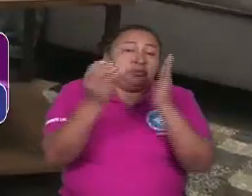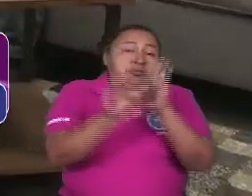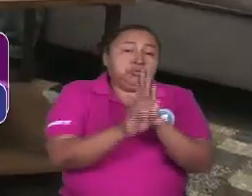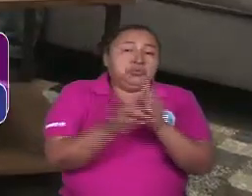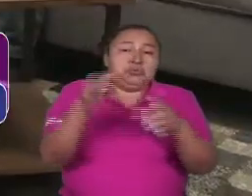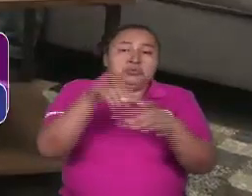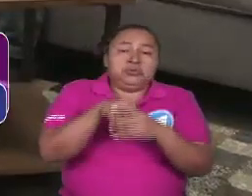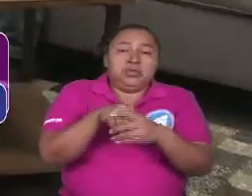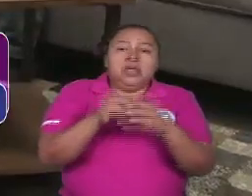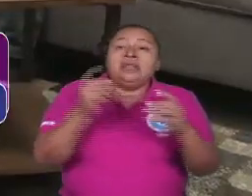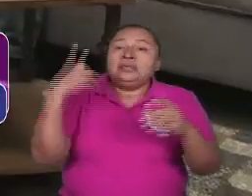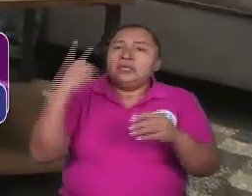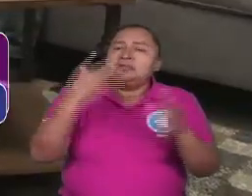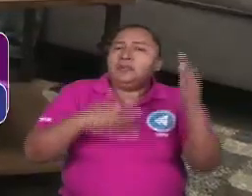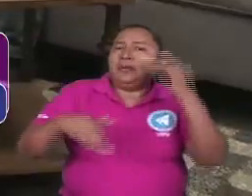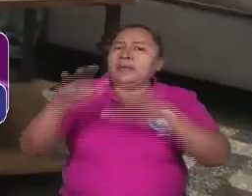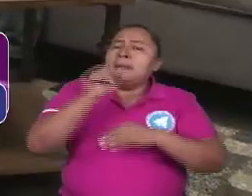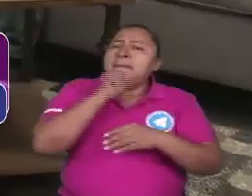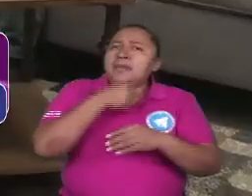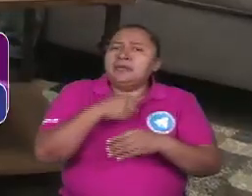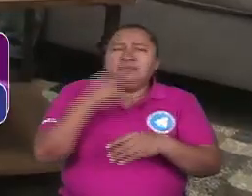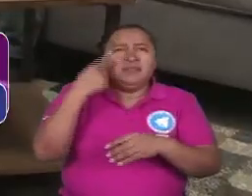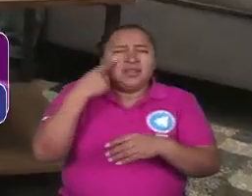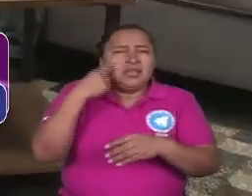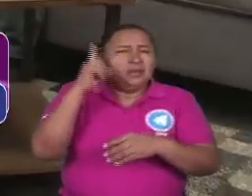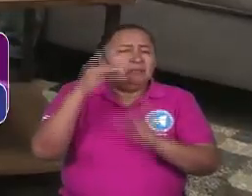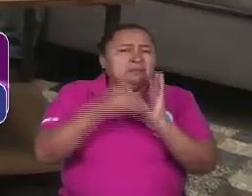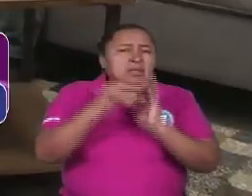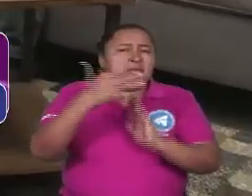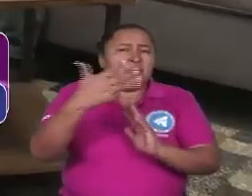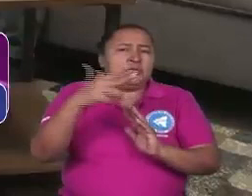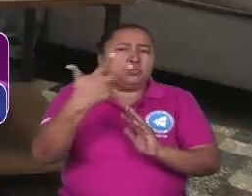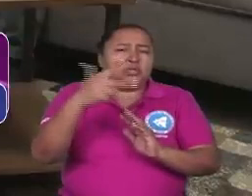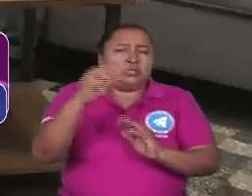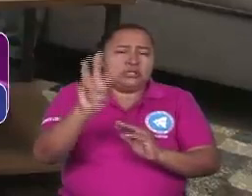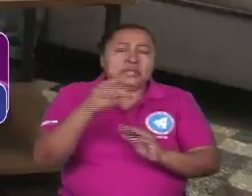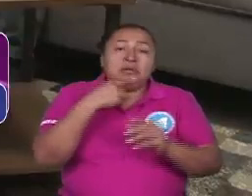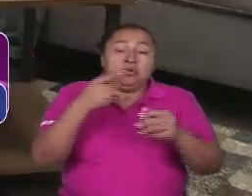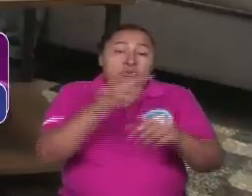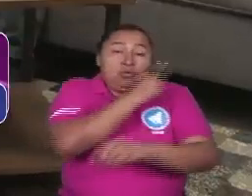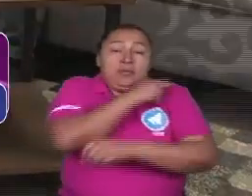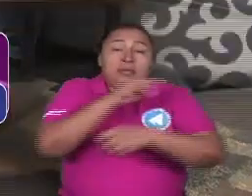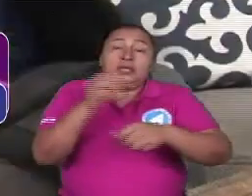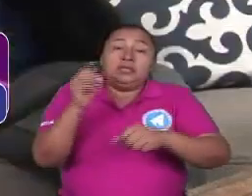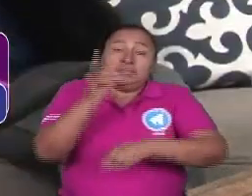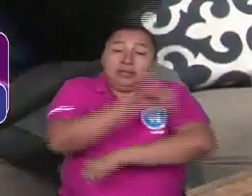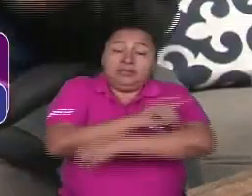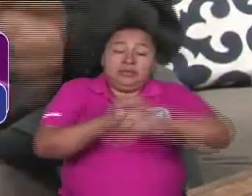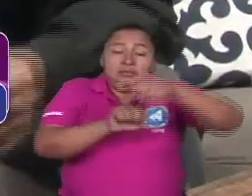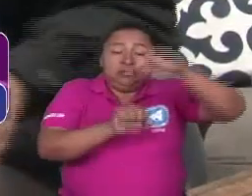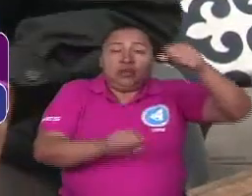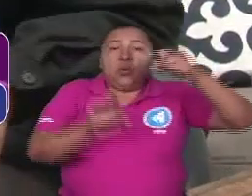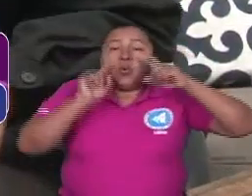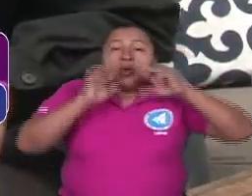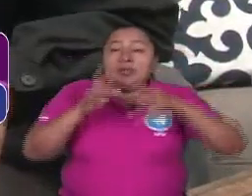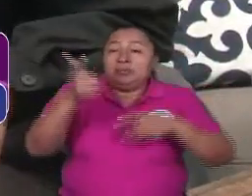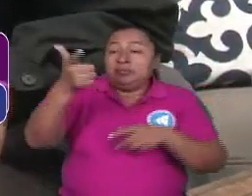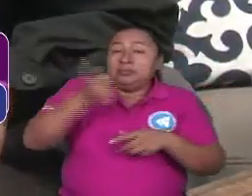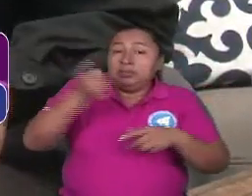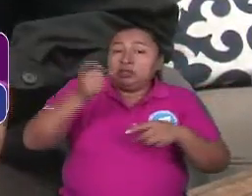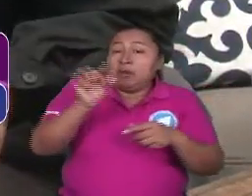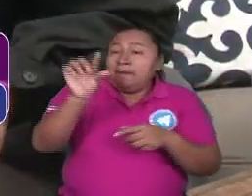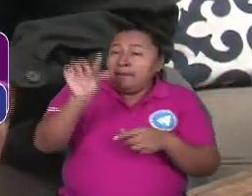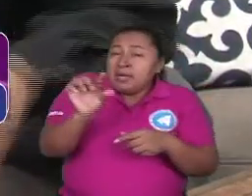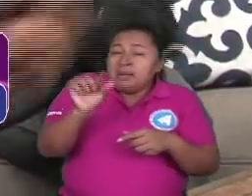derechos para los más viejos, fíjate que en el 83 el comandante Ortega sacó un decreto de la revolución protegiendo la pensión mínima para